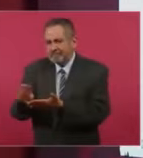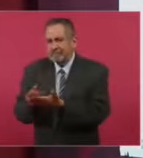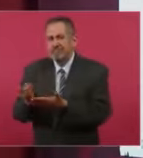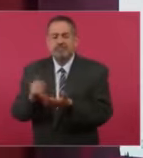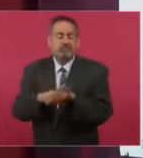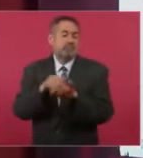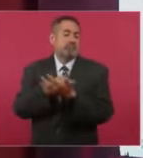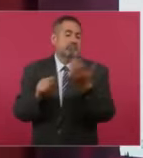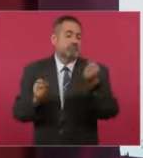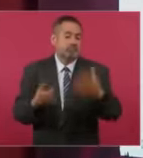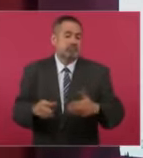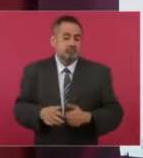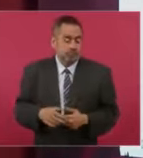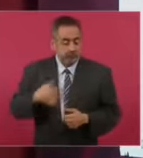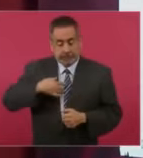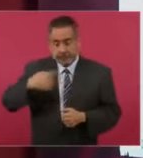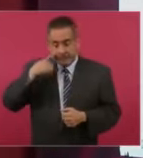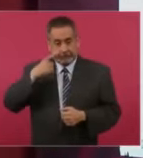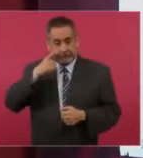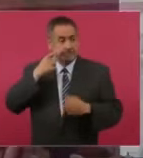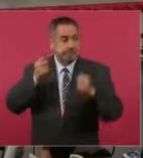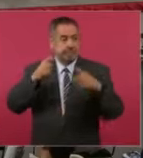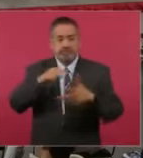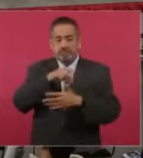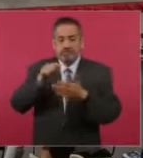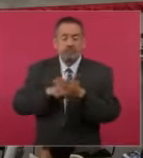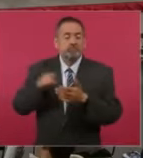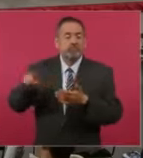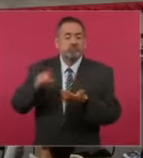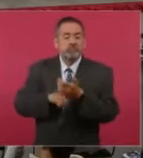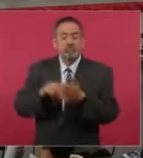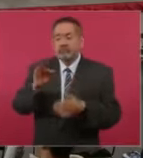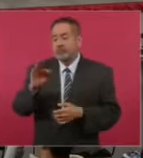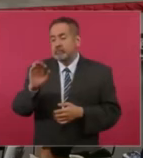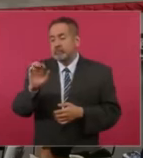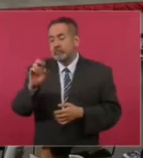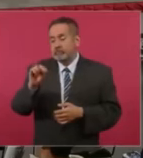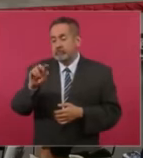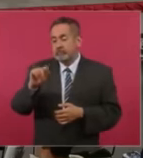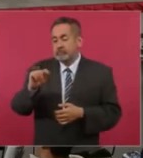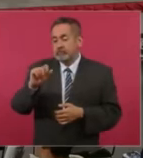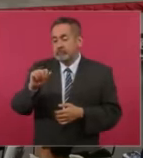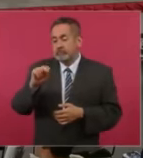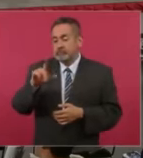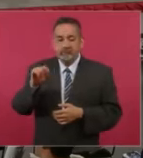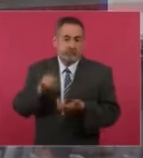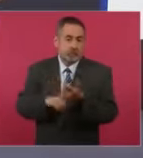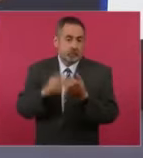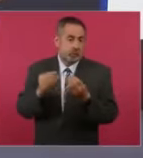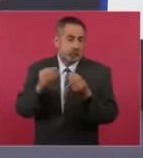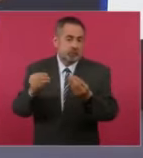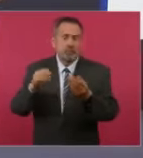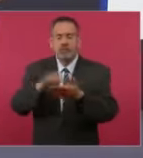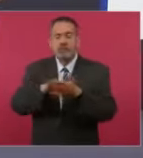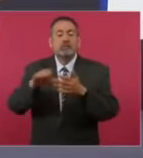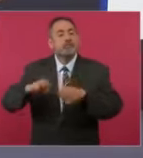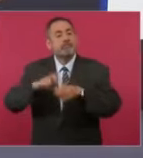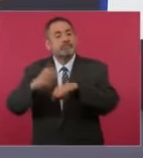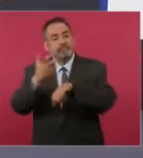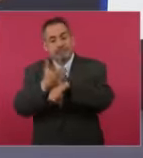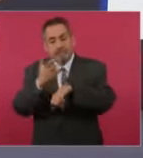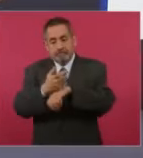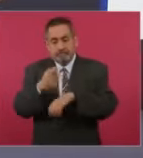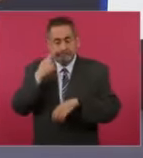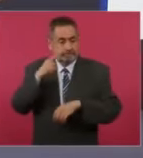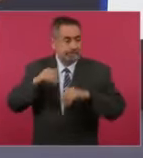presentan. Es frecuente en algunos lugares donde el consumo de fentanilo es intenso, por ejemplo en Estados Unidos, y